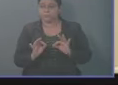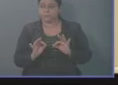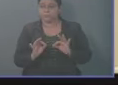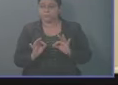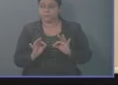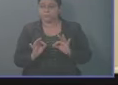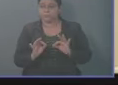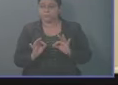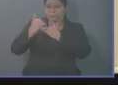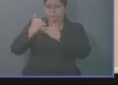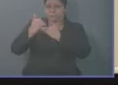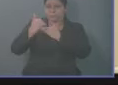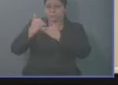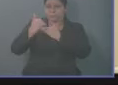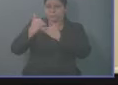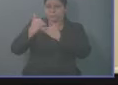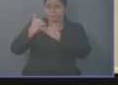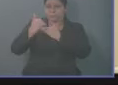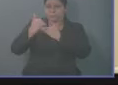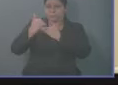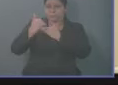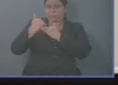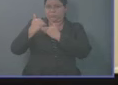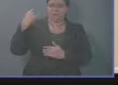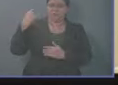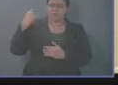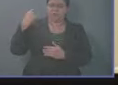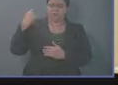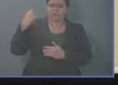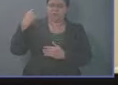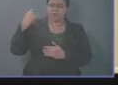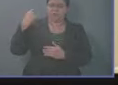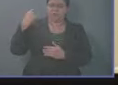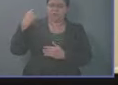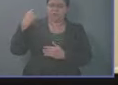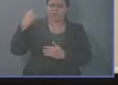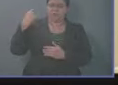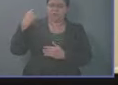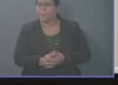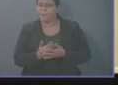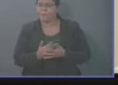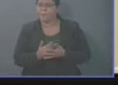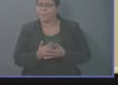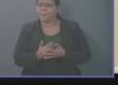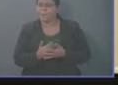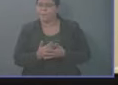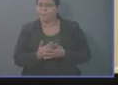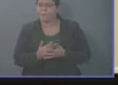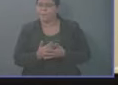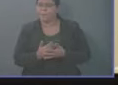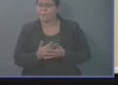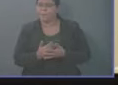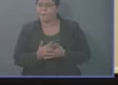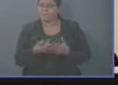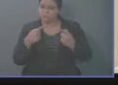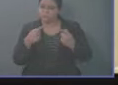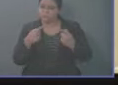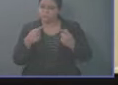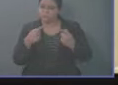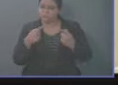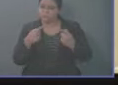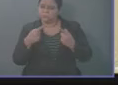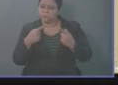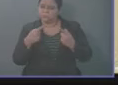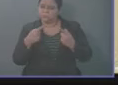me están enviando, se ha utilizado para fabricarme casos que quieran utilizar el aparato del Estado para seguir ofendiendo e